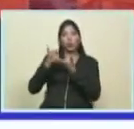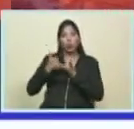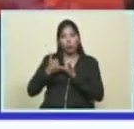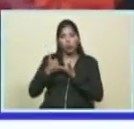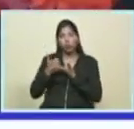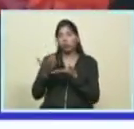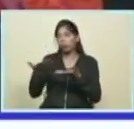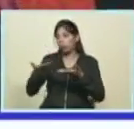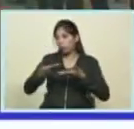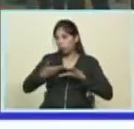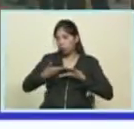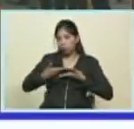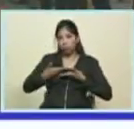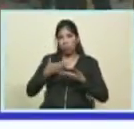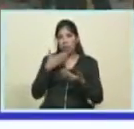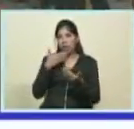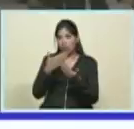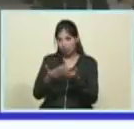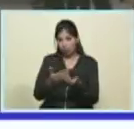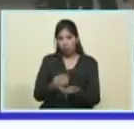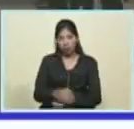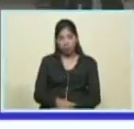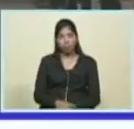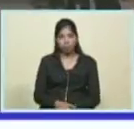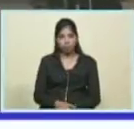de la República Bolivariana de Venezuela